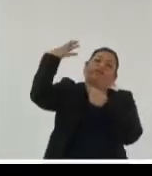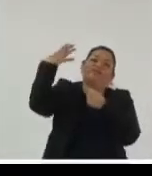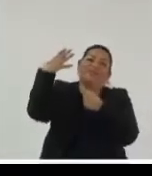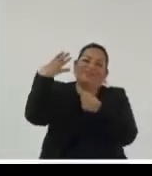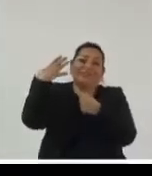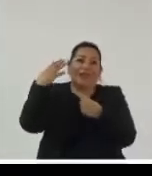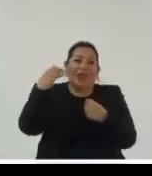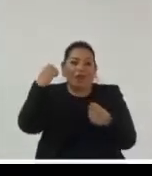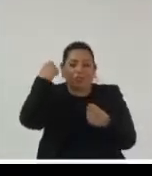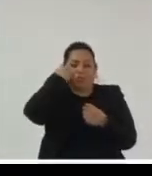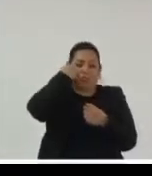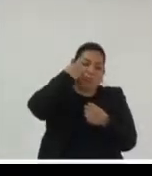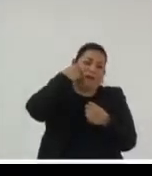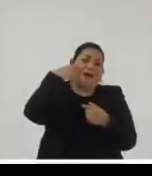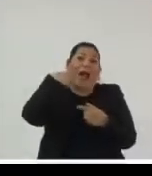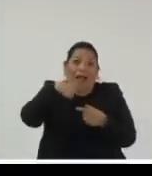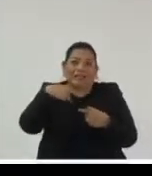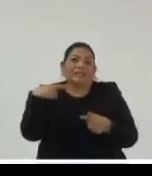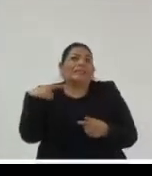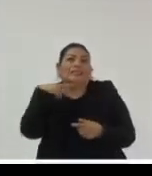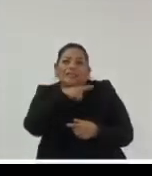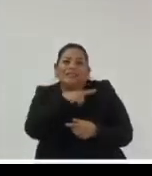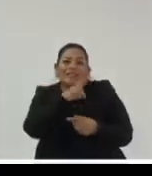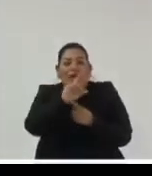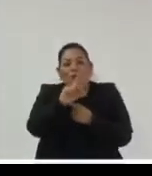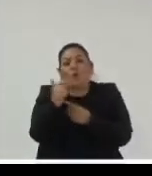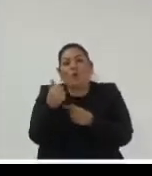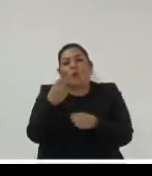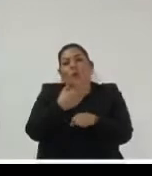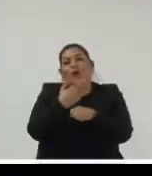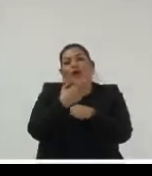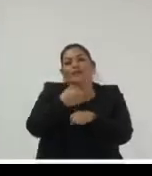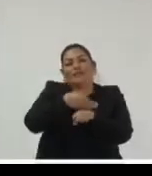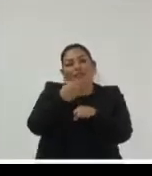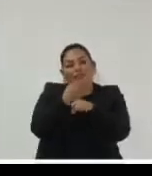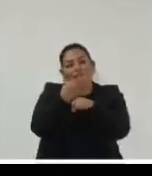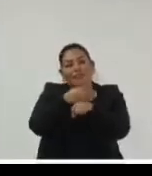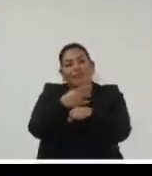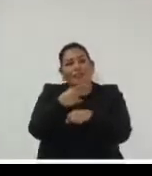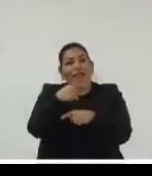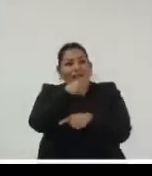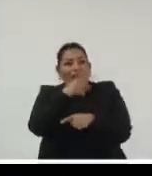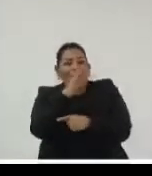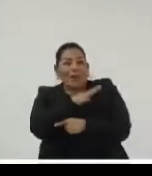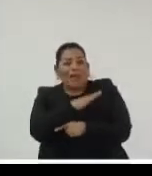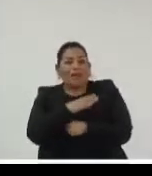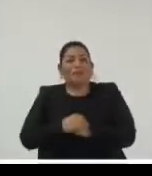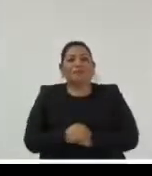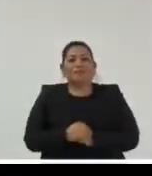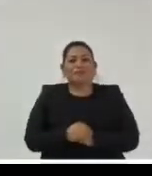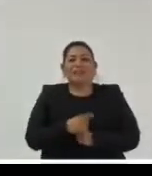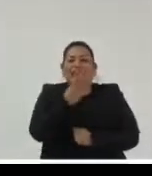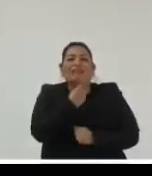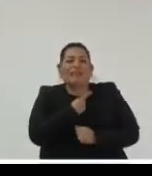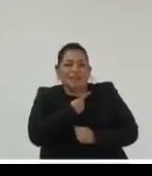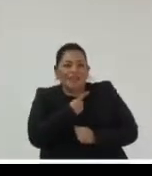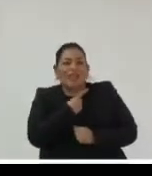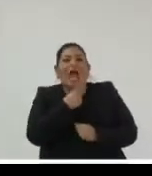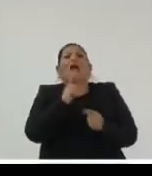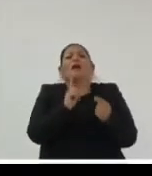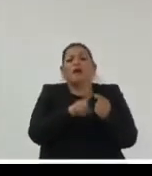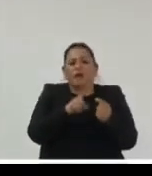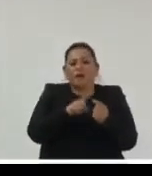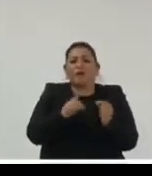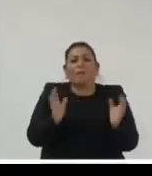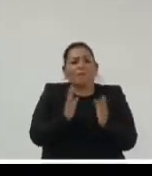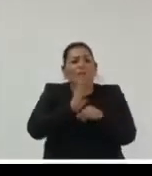todas las instituciones hay otro hay otro chistecillo que anda por ahí y es un marque con X ¿verdad? dice diga quién ha sido quién ha